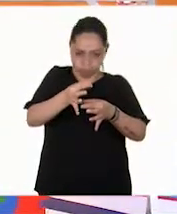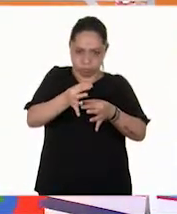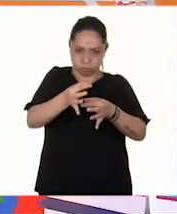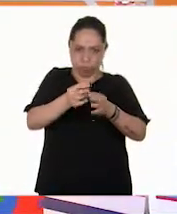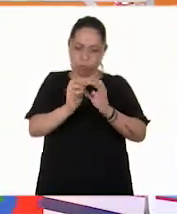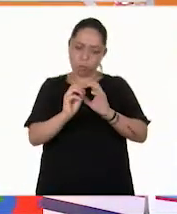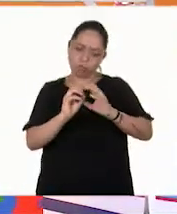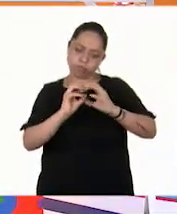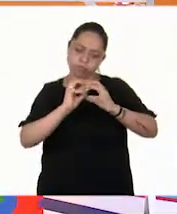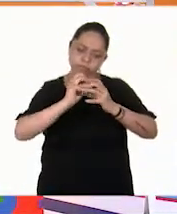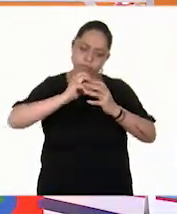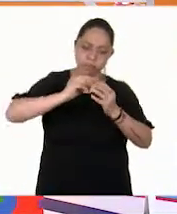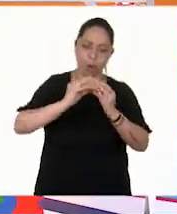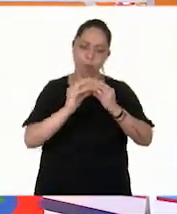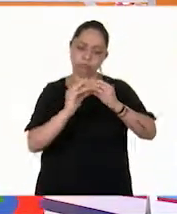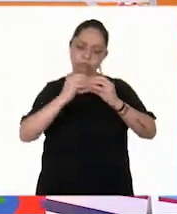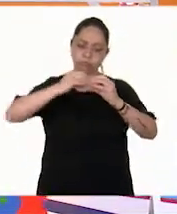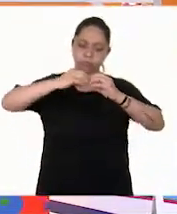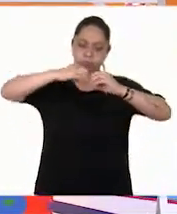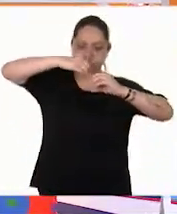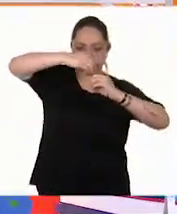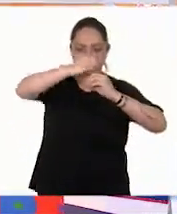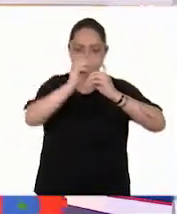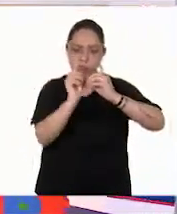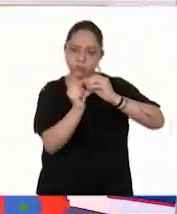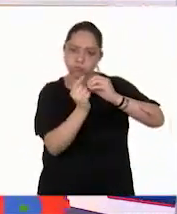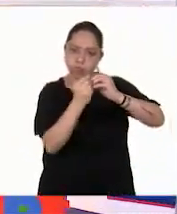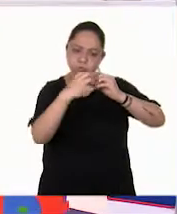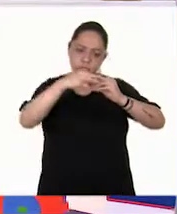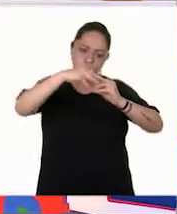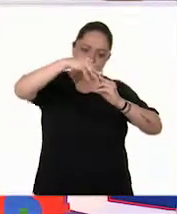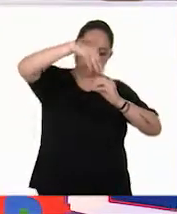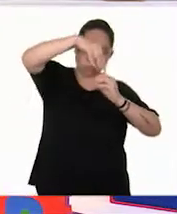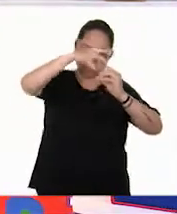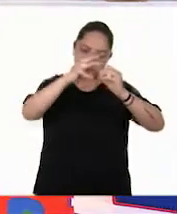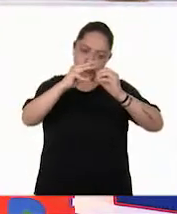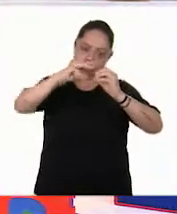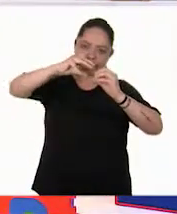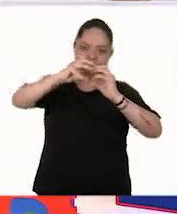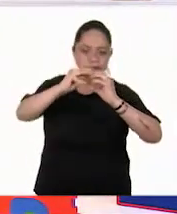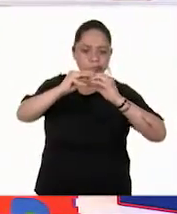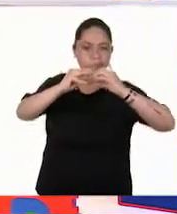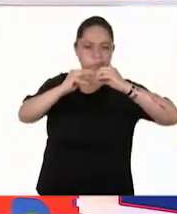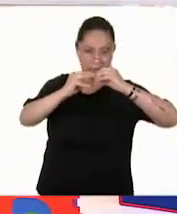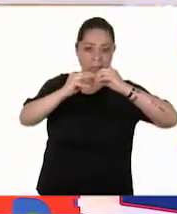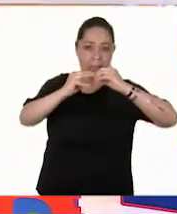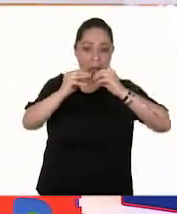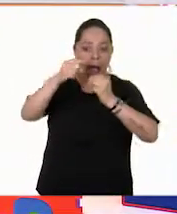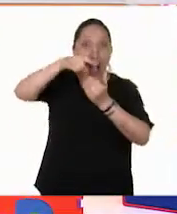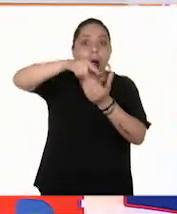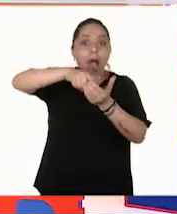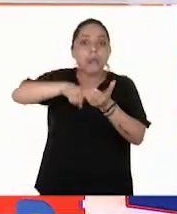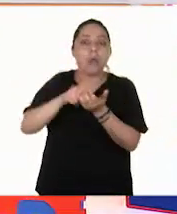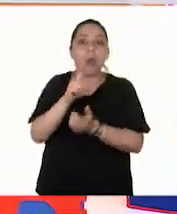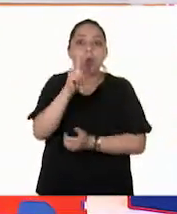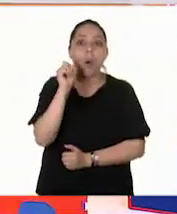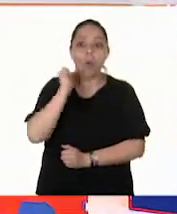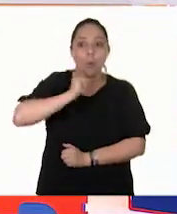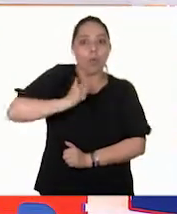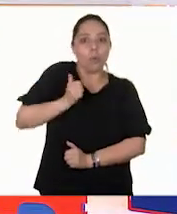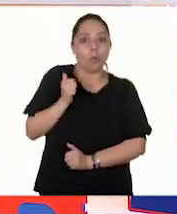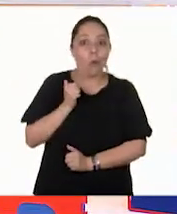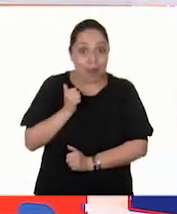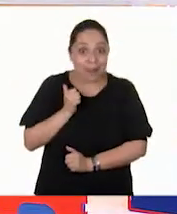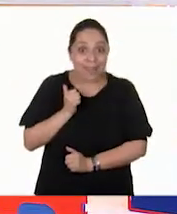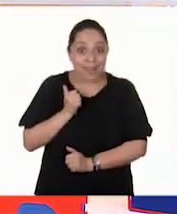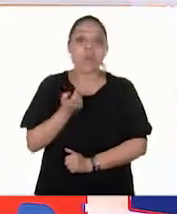por qué son así, Pepe? ¿Por qué, maestra Abril? Lo que pasa es que ellos dentro de esta robustez guardan el agua. Por eso es que en los